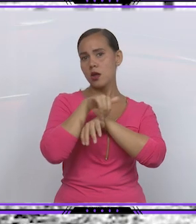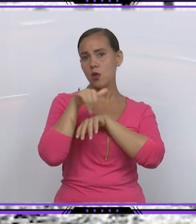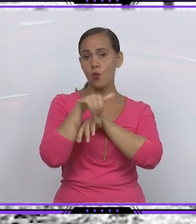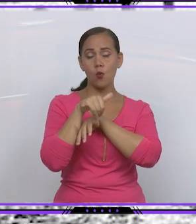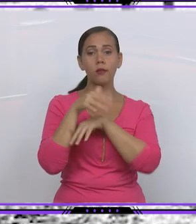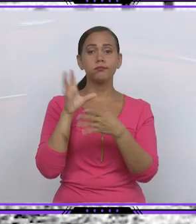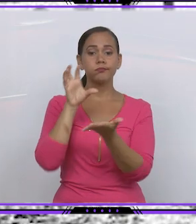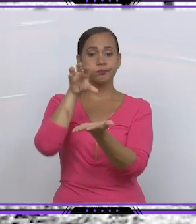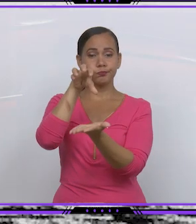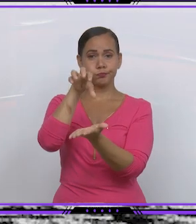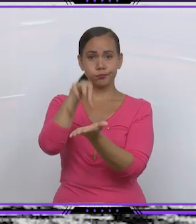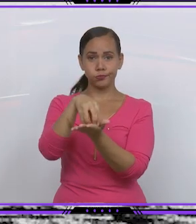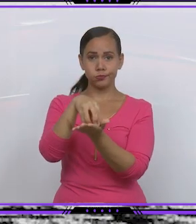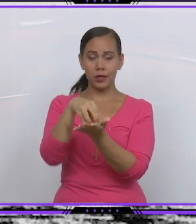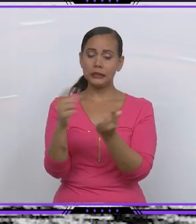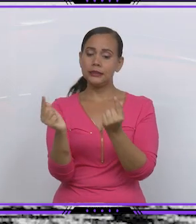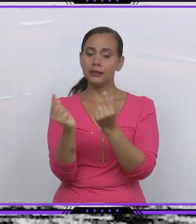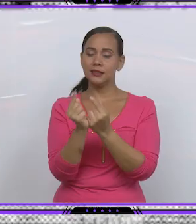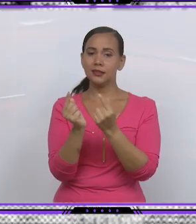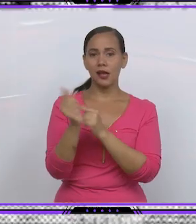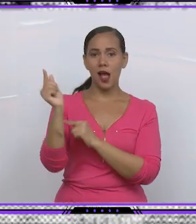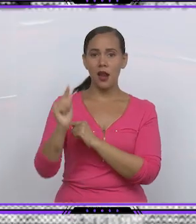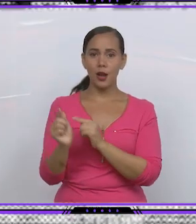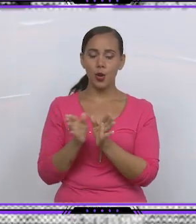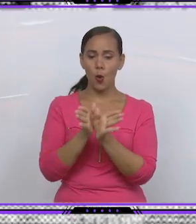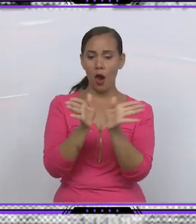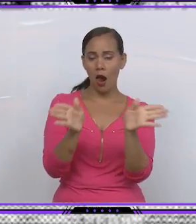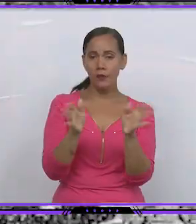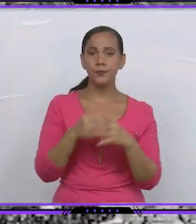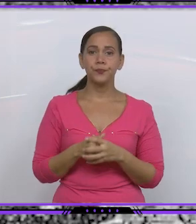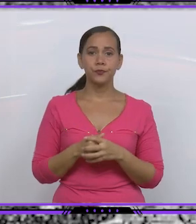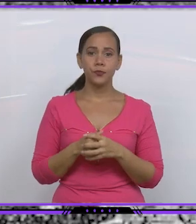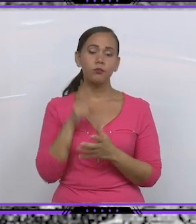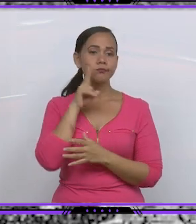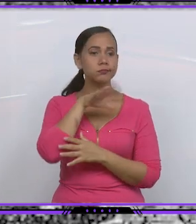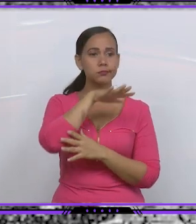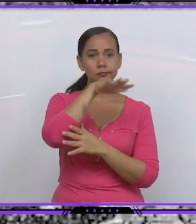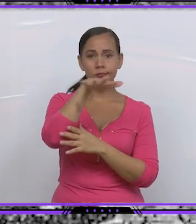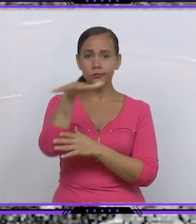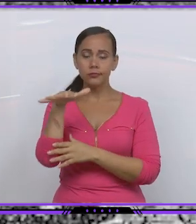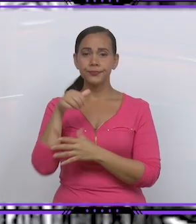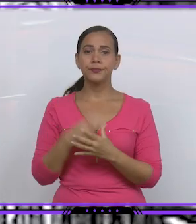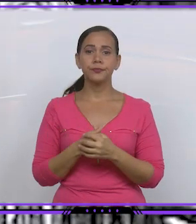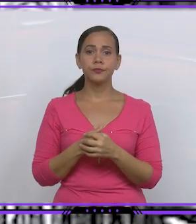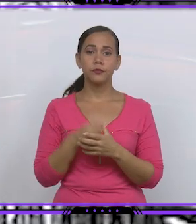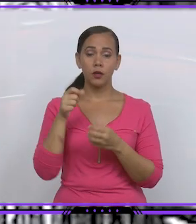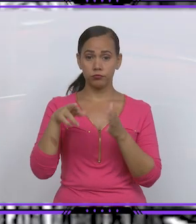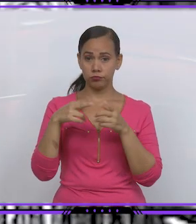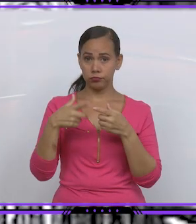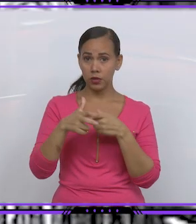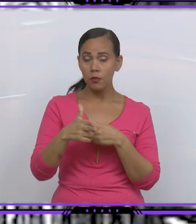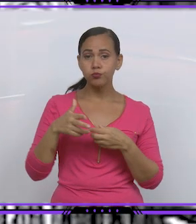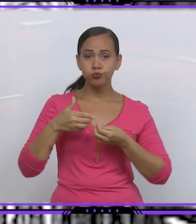un terreno ubicado entre las márgenes y desembocaduras de los ríos San Juan y Yumurí y con vista al mar. Su inauguración se remonta al